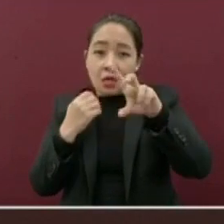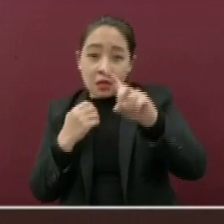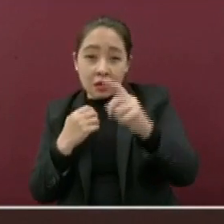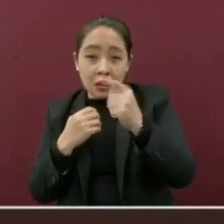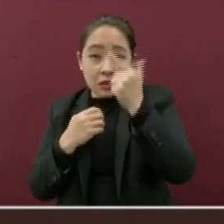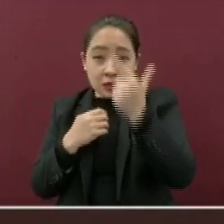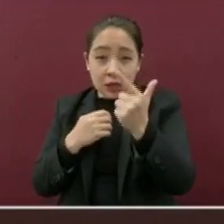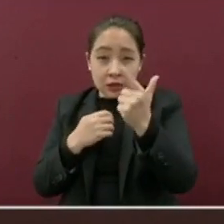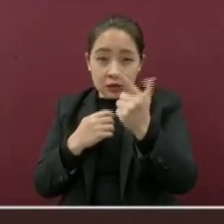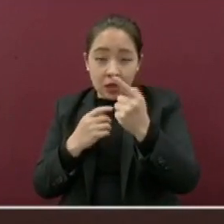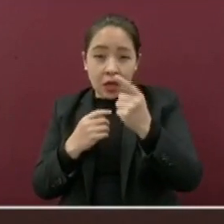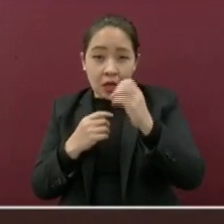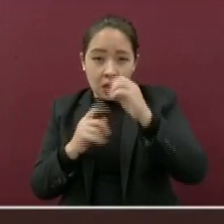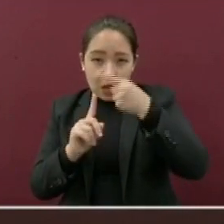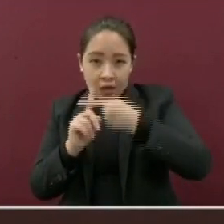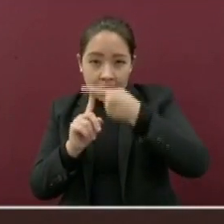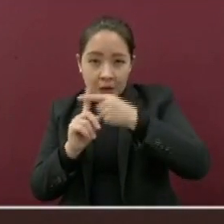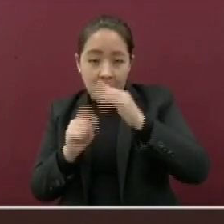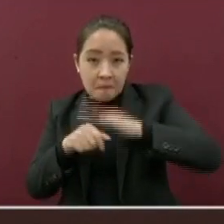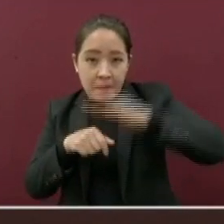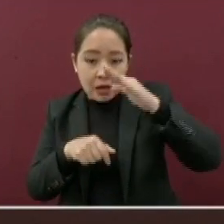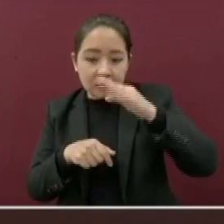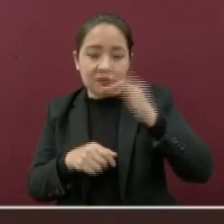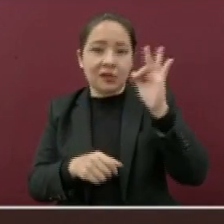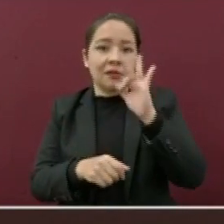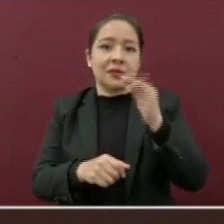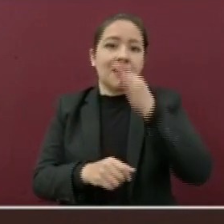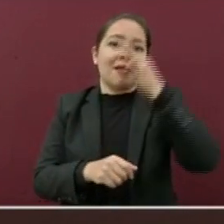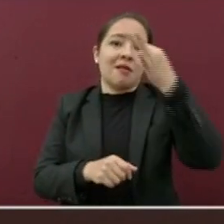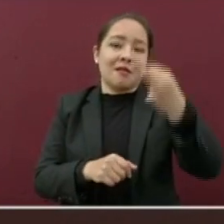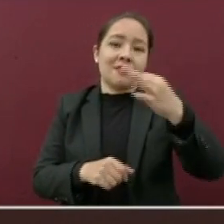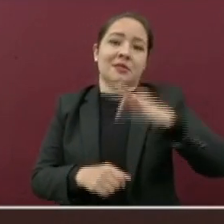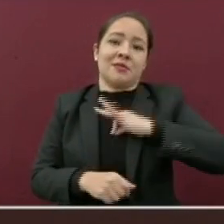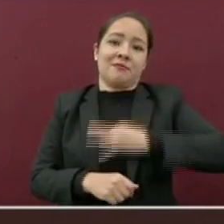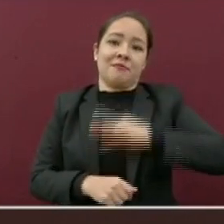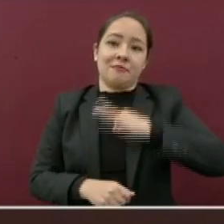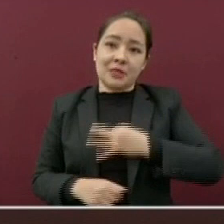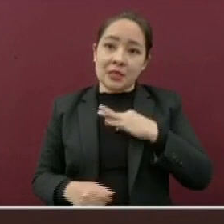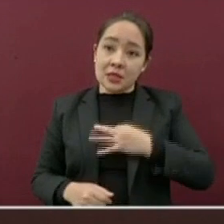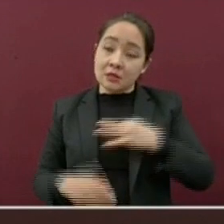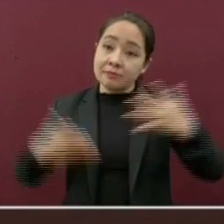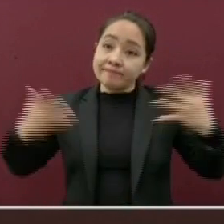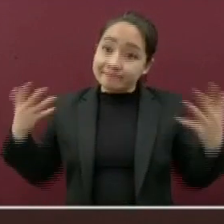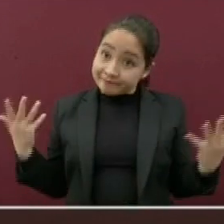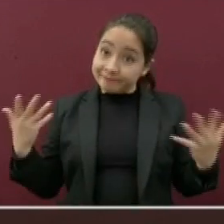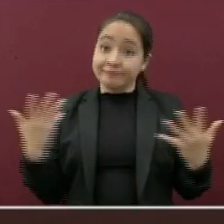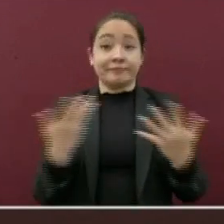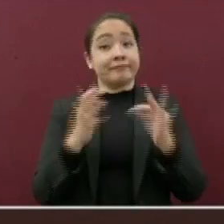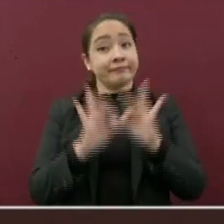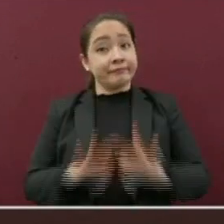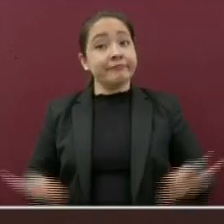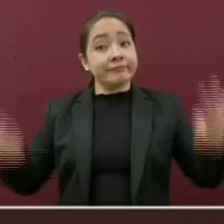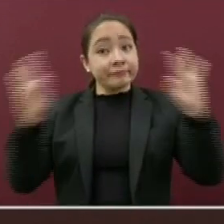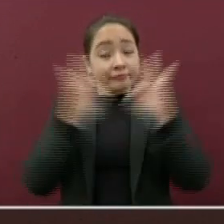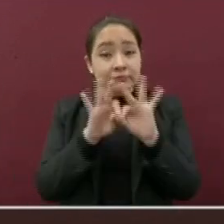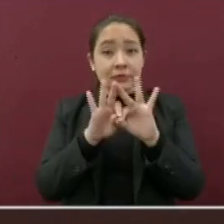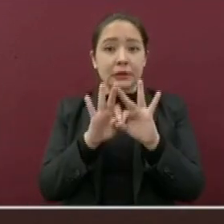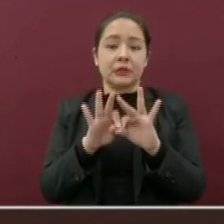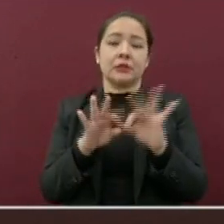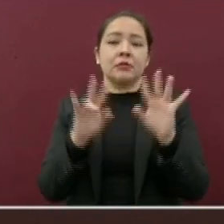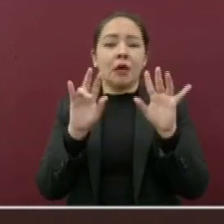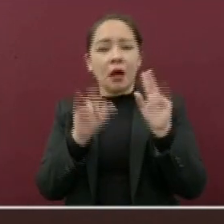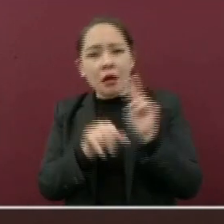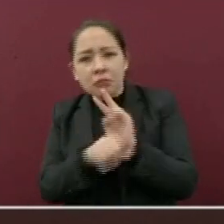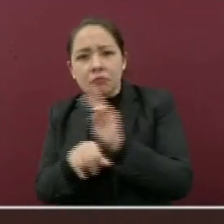esto estaría indicando el inicio de una infección, por lo que es importante estar pendiente. No se alarme,